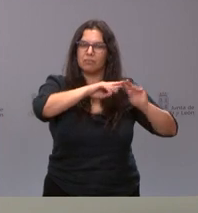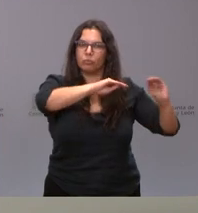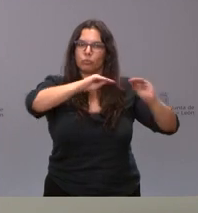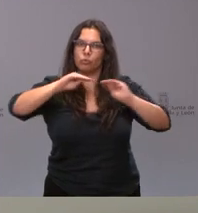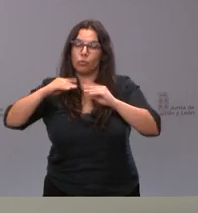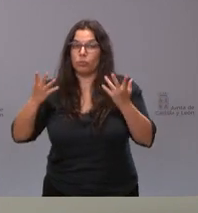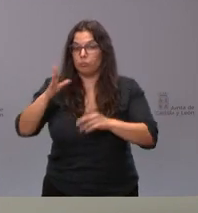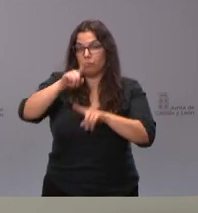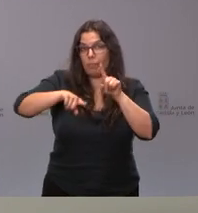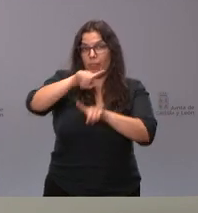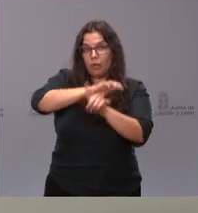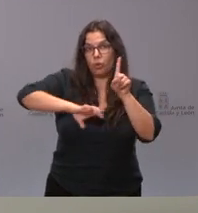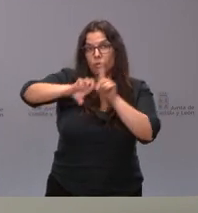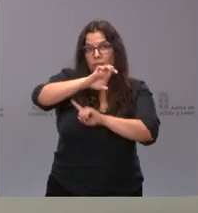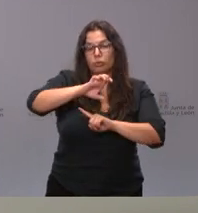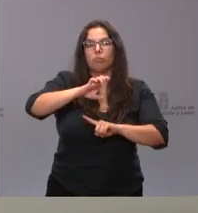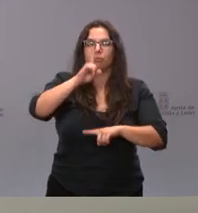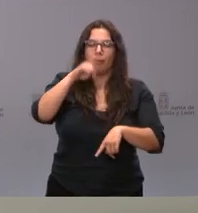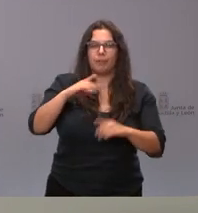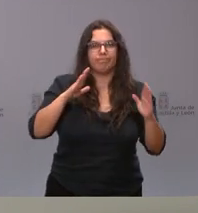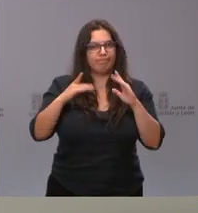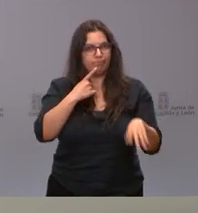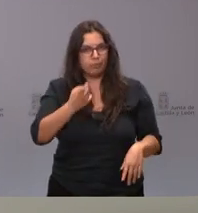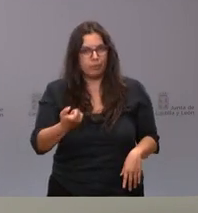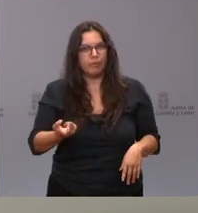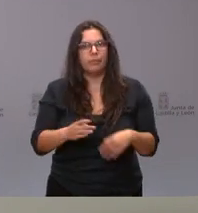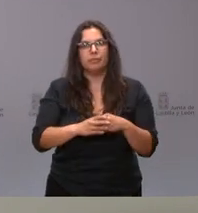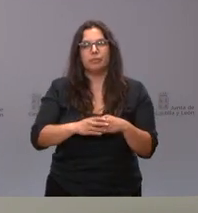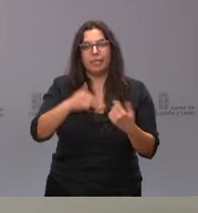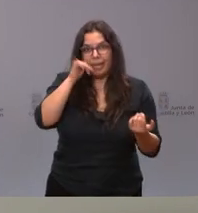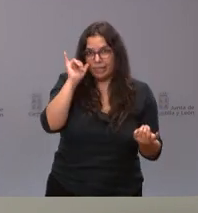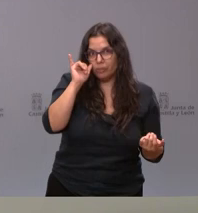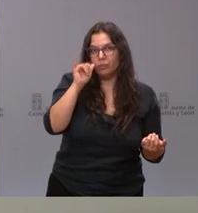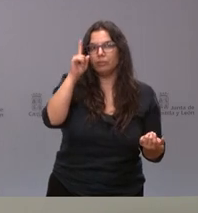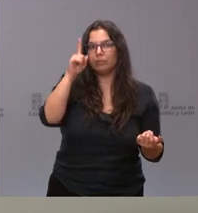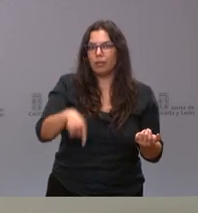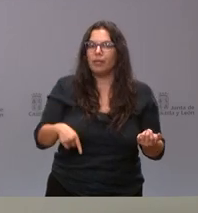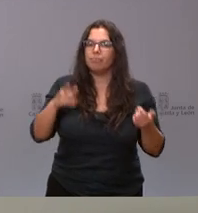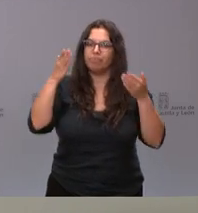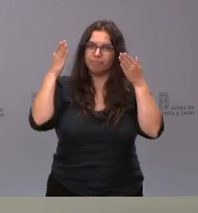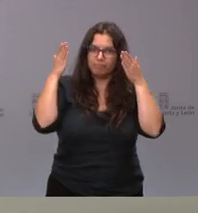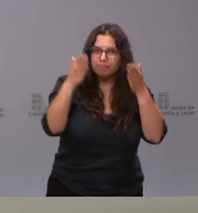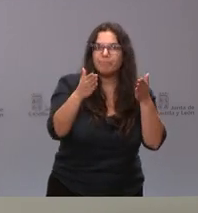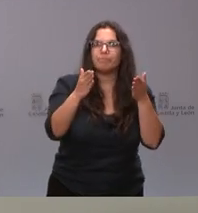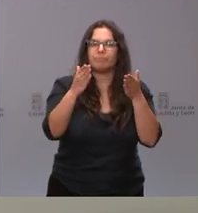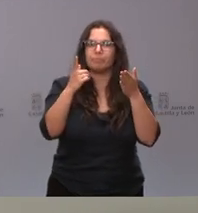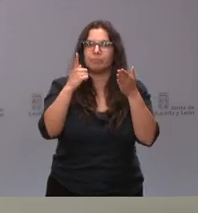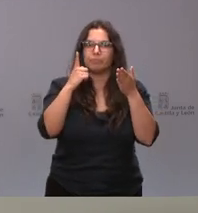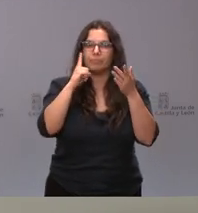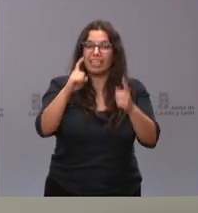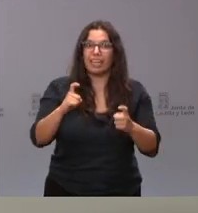contexto, pues también vivimos un momento de dificultad, de análisis, de riesgo, también de concentrar los esfuerzos allí donde sean